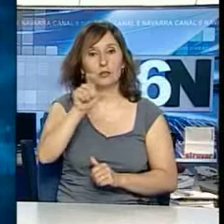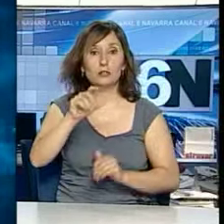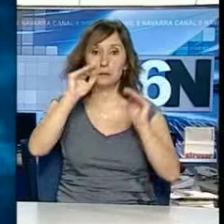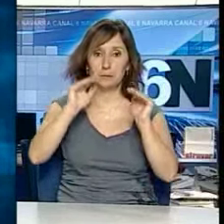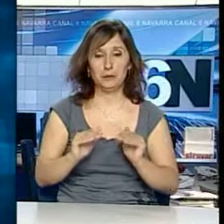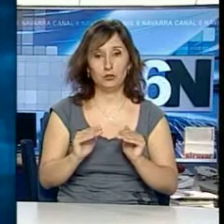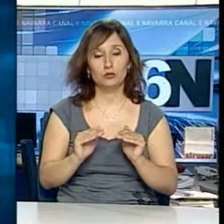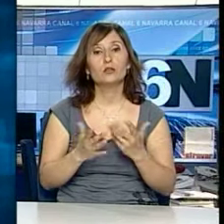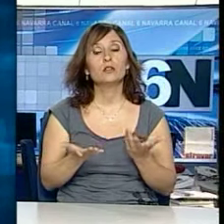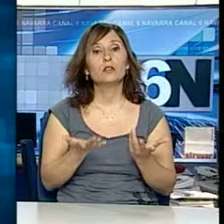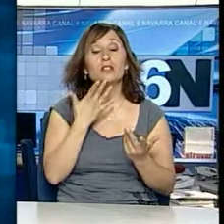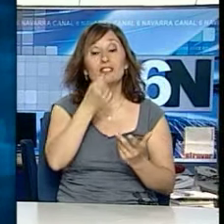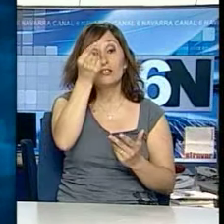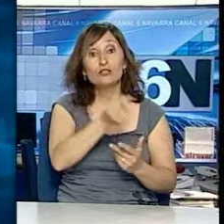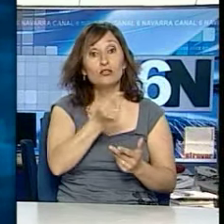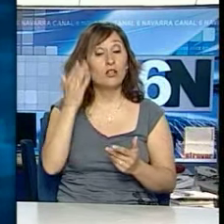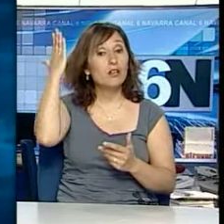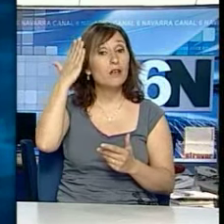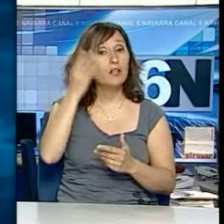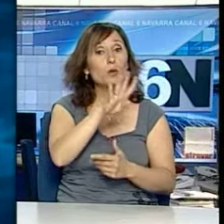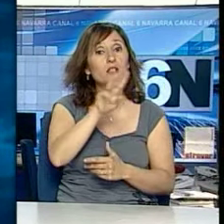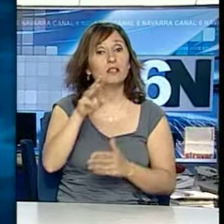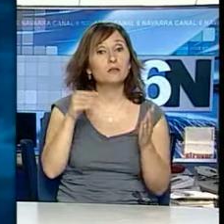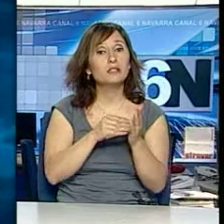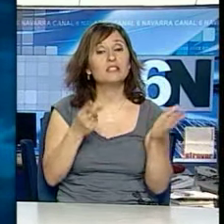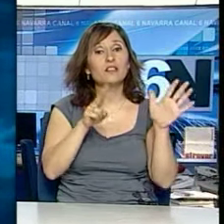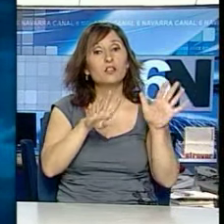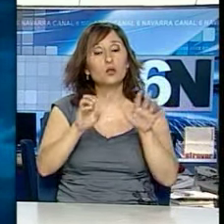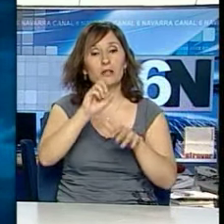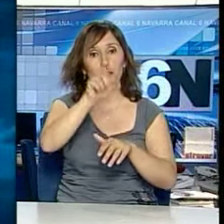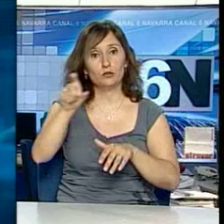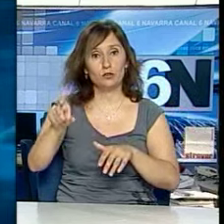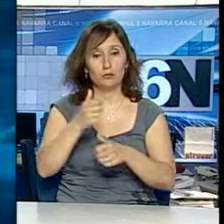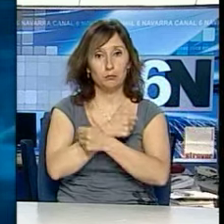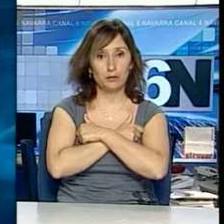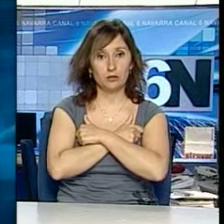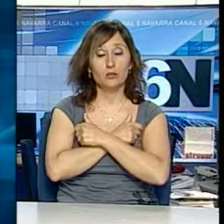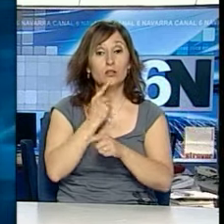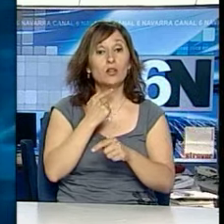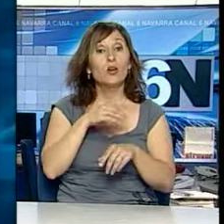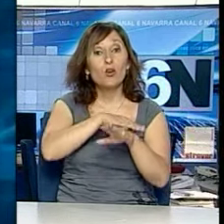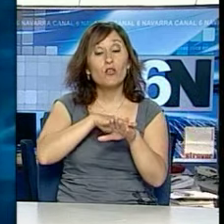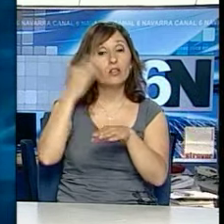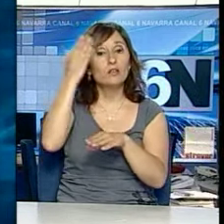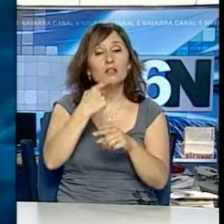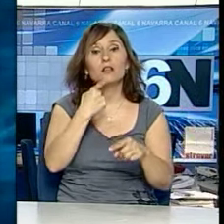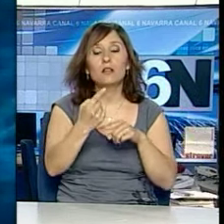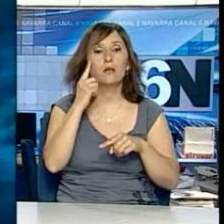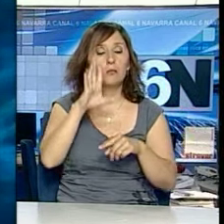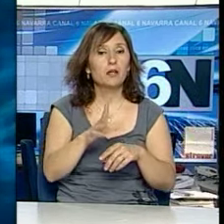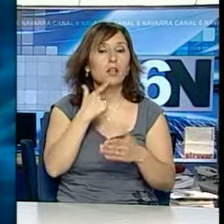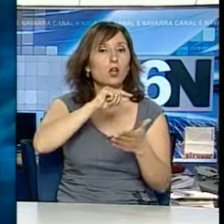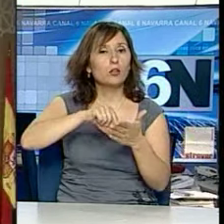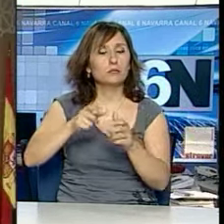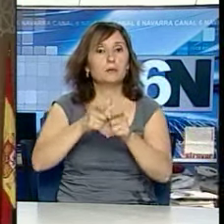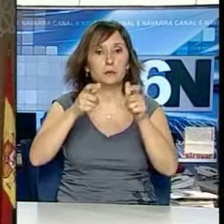menos. La cifra de parados se sitúa ahora en Navarra en 43.790 personas. El gobierno destaca sobre todo los datos de afiliación y